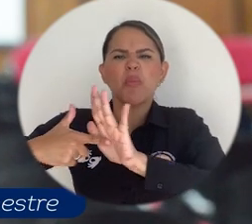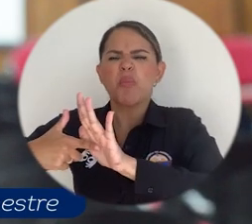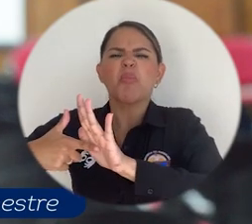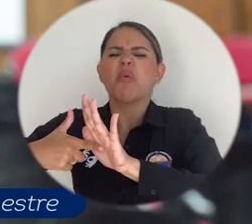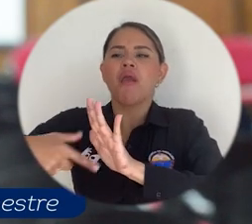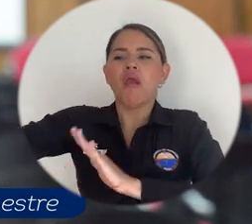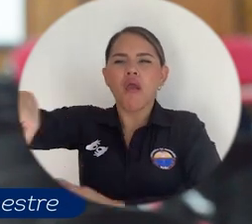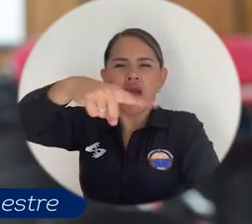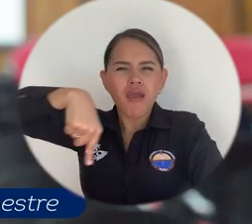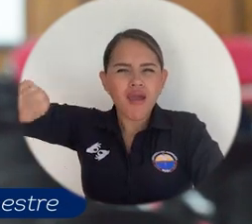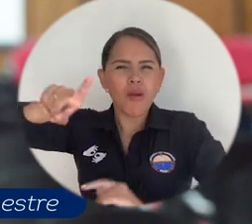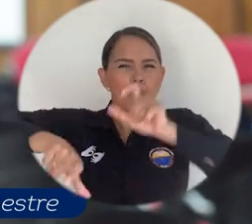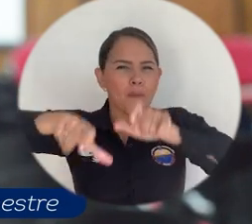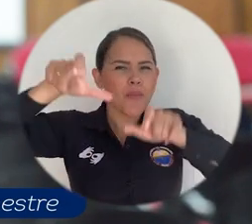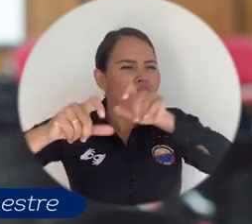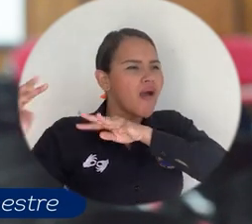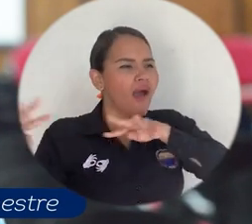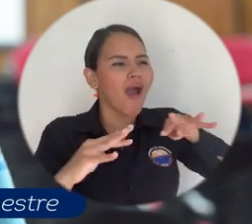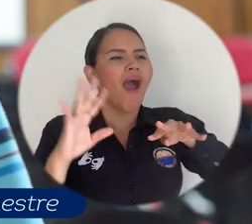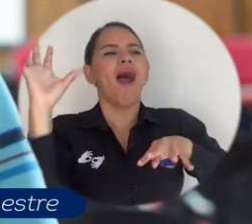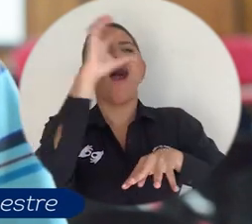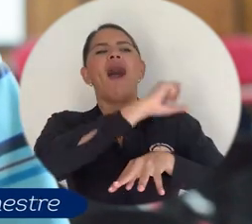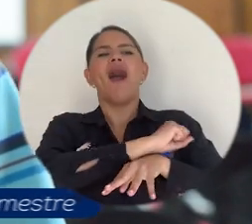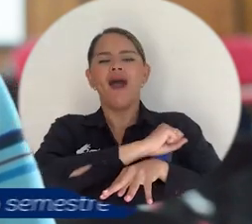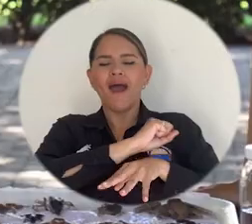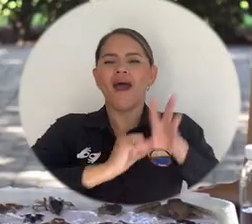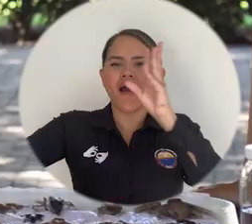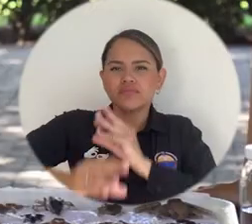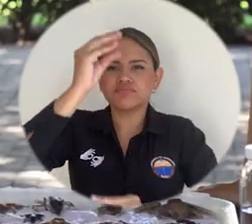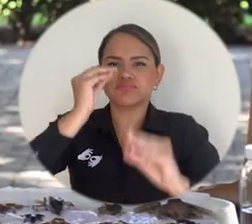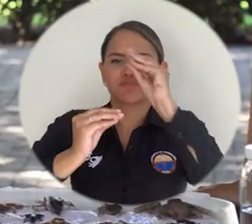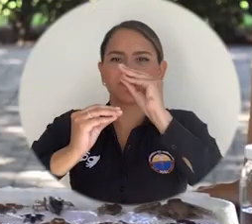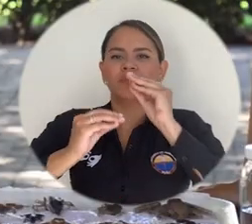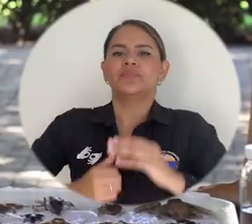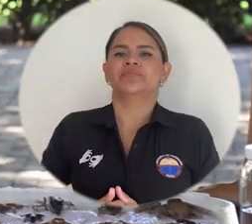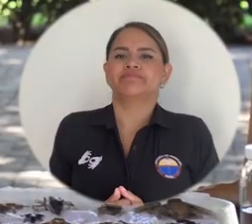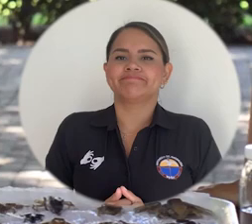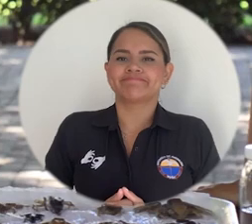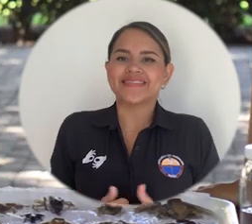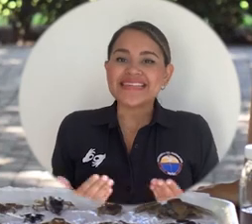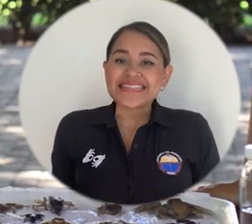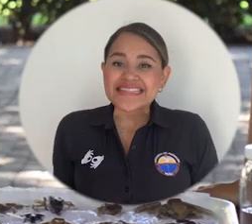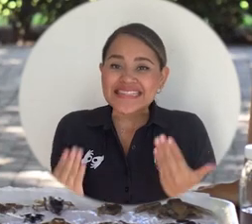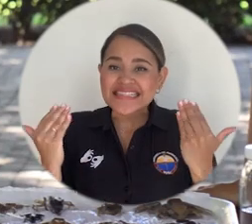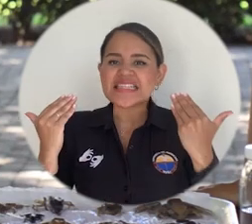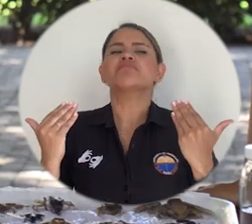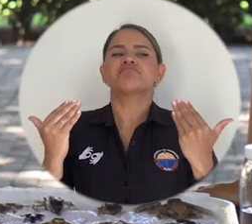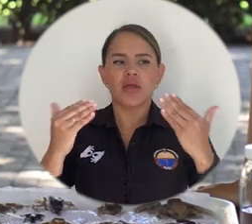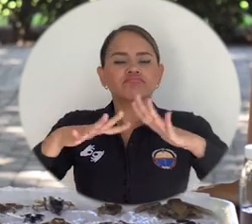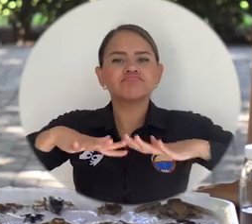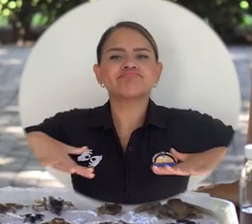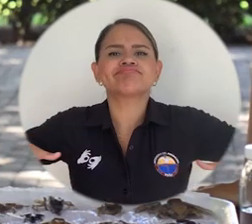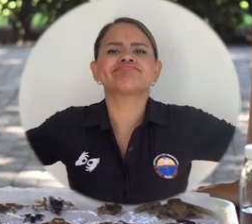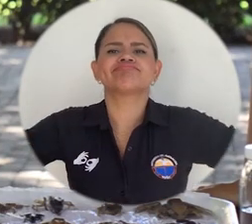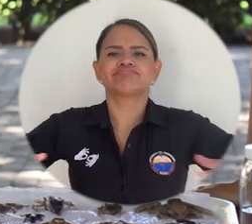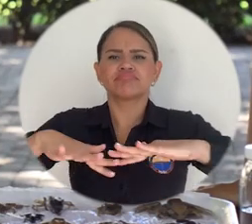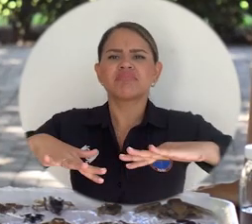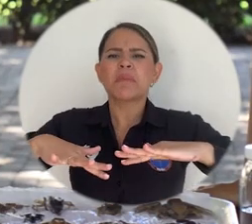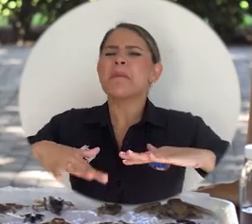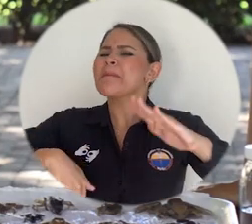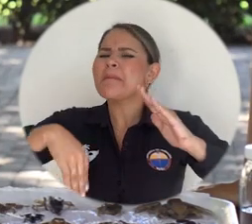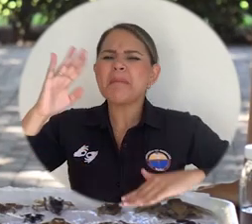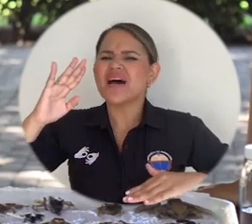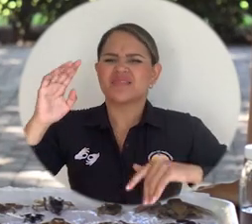extender nuestros propios conocimientos. Sí es importante que la universidad brinde estos espacios,